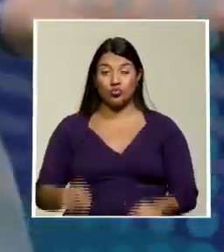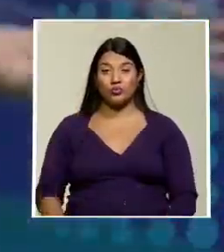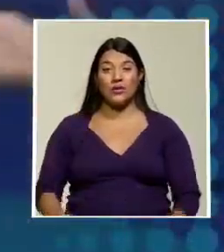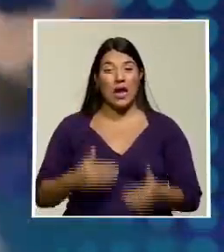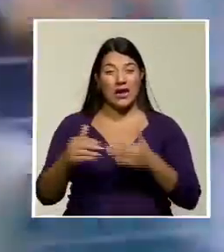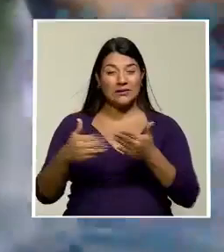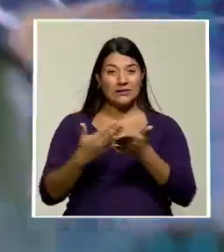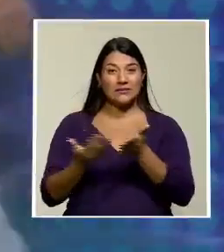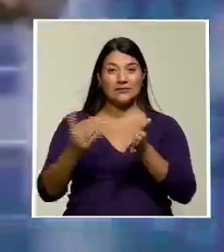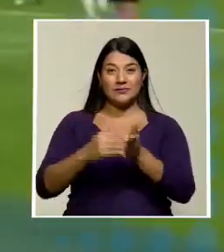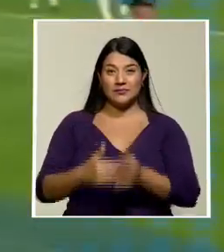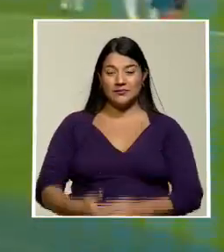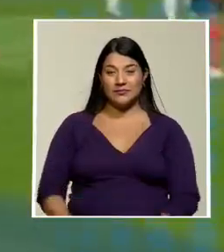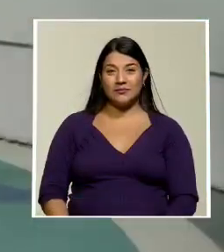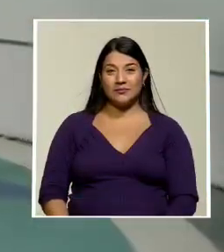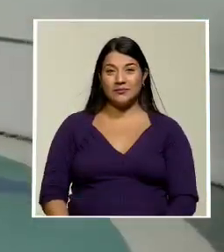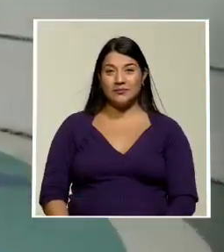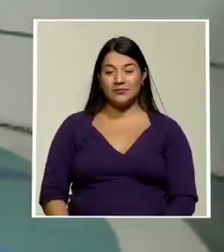ya volvemos